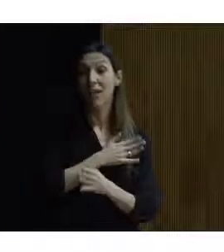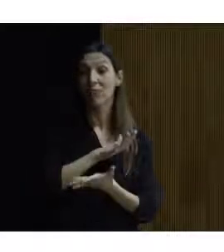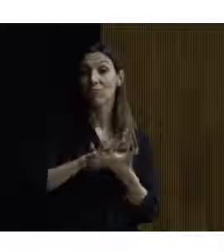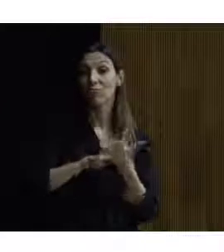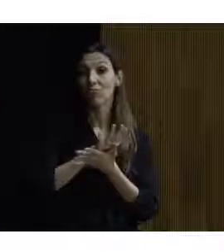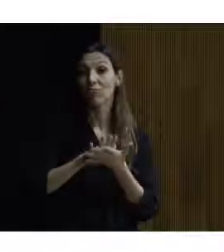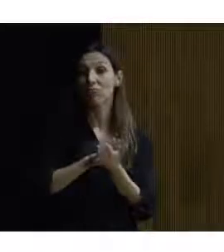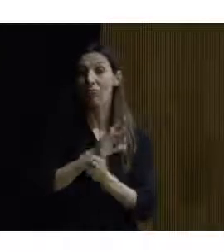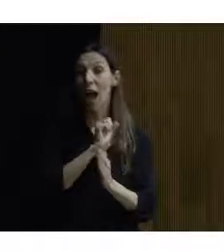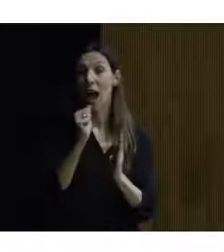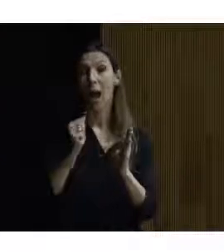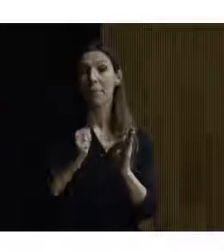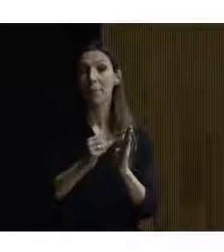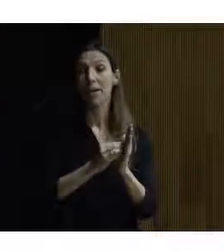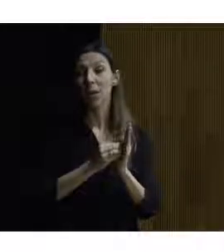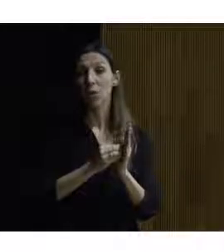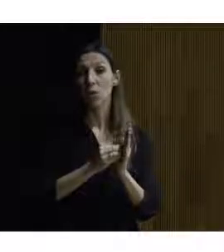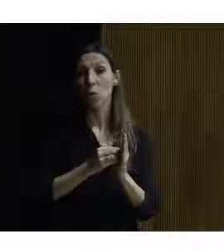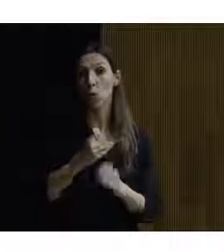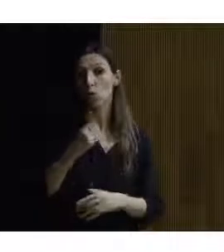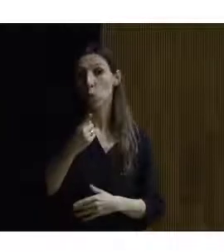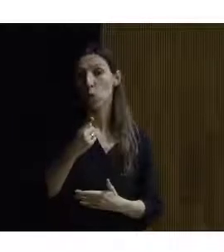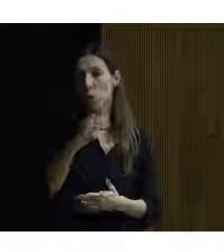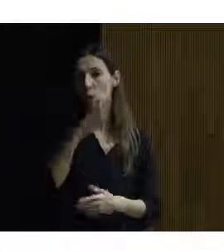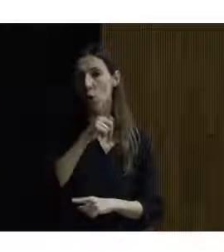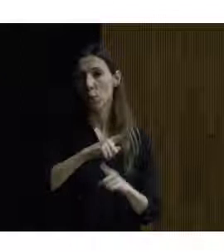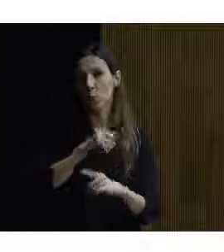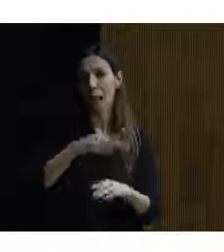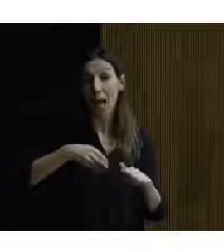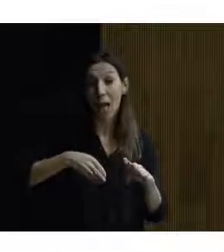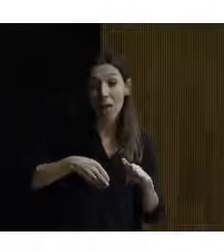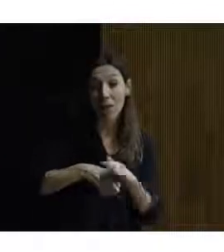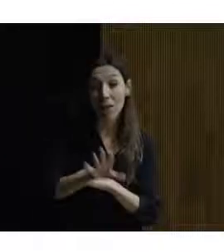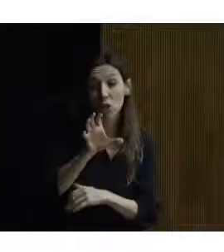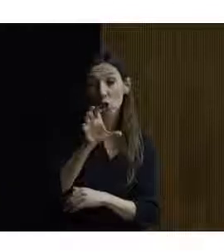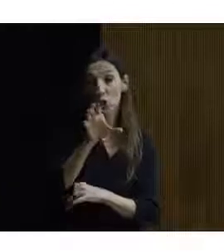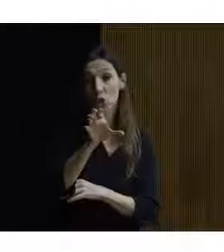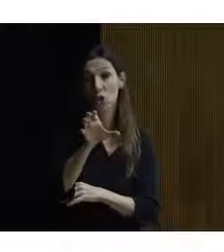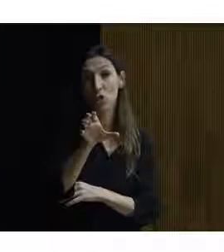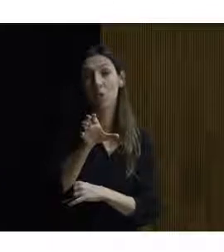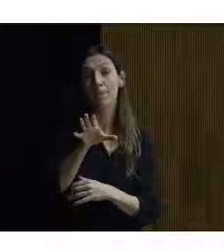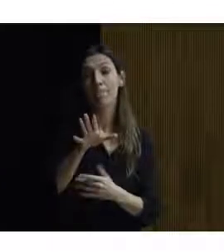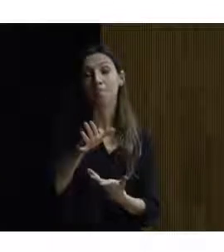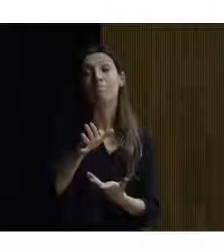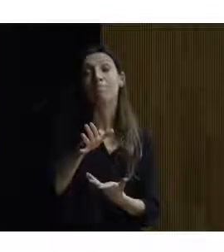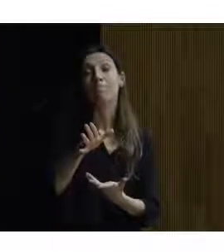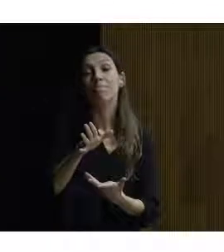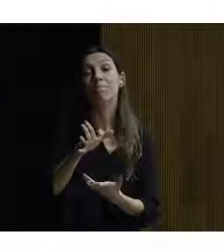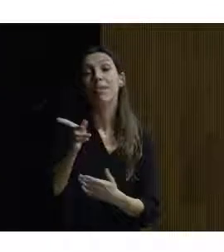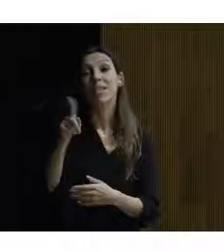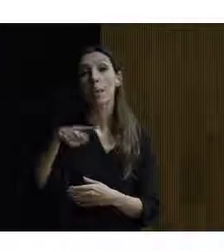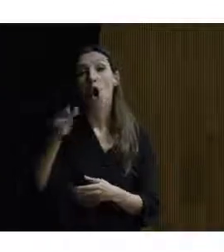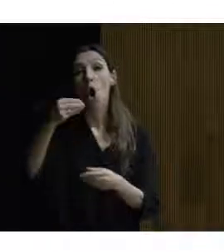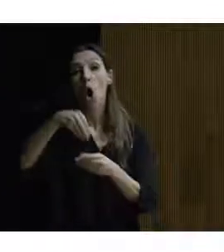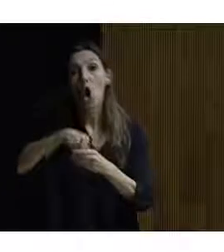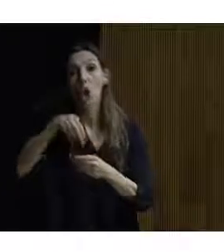de las aplicaciones porque el problema ya no es acceder al continente sino a los contenidos que es a veces